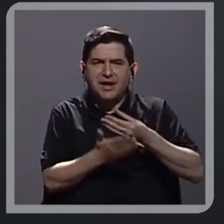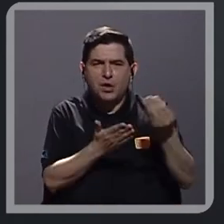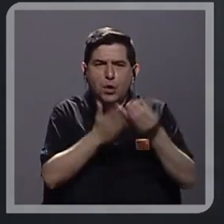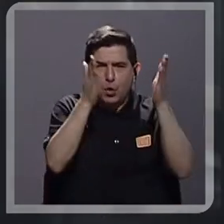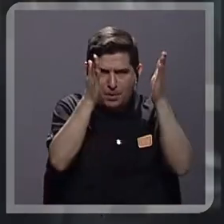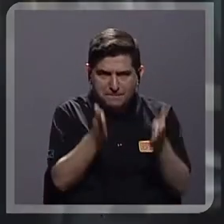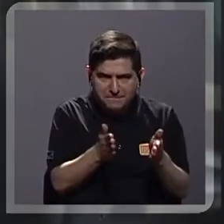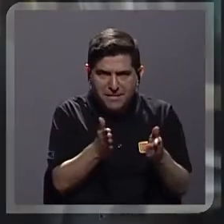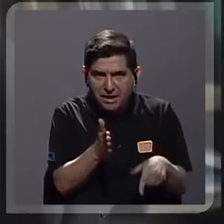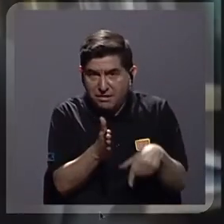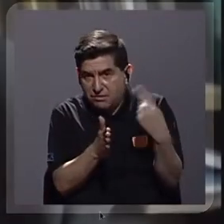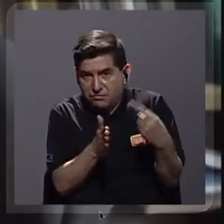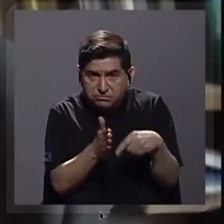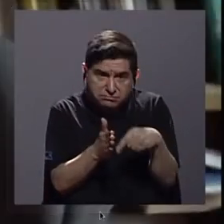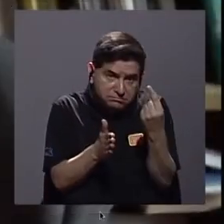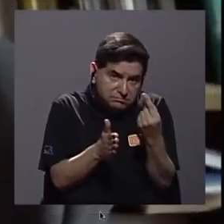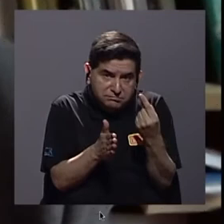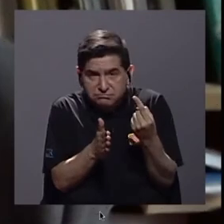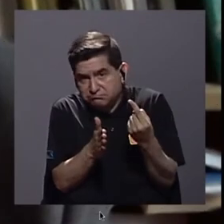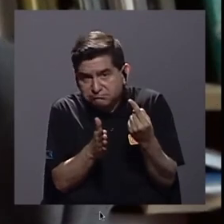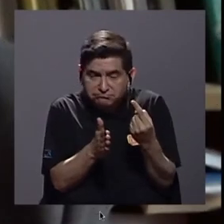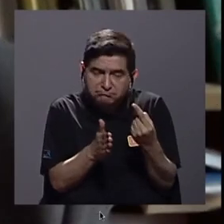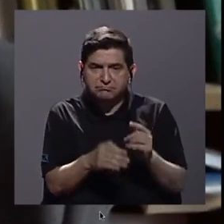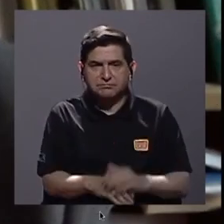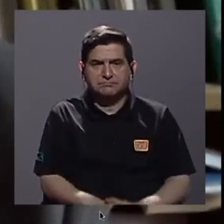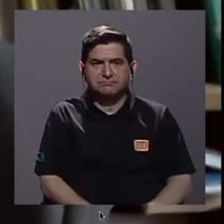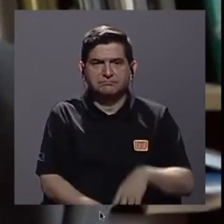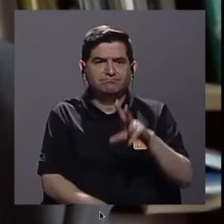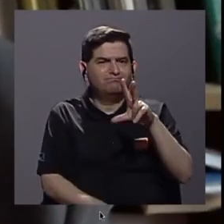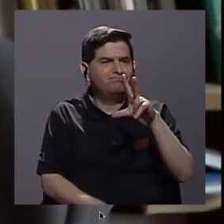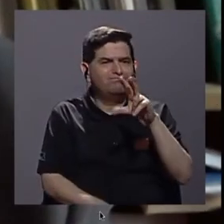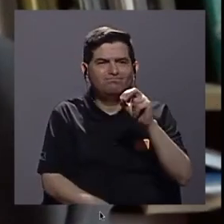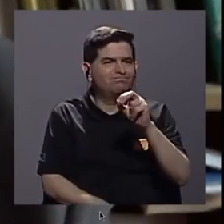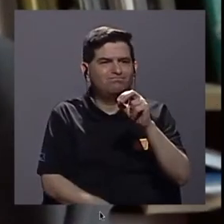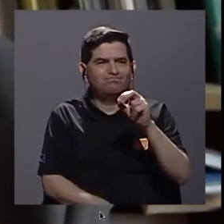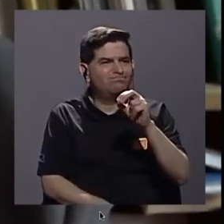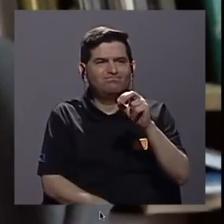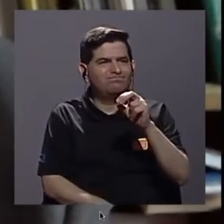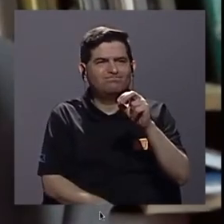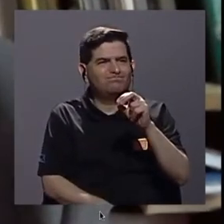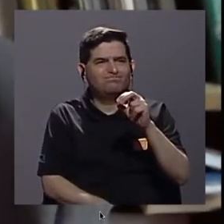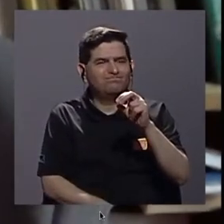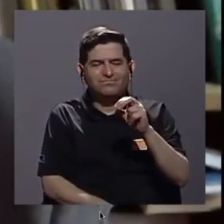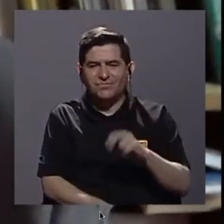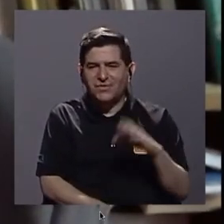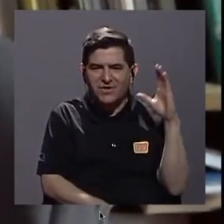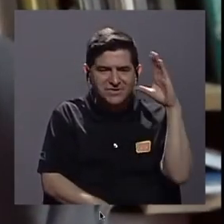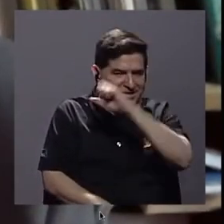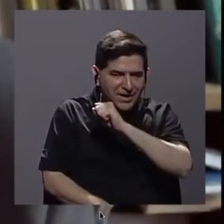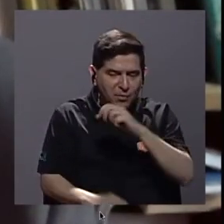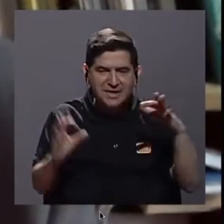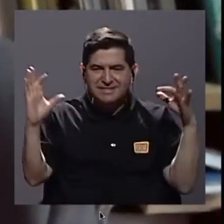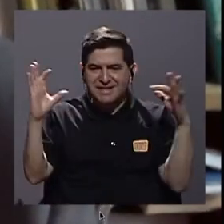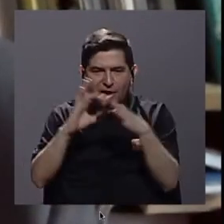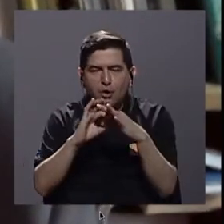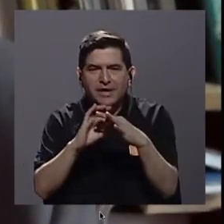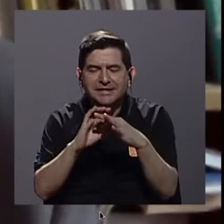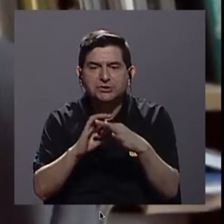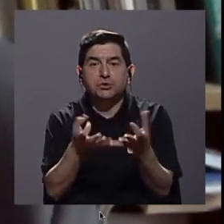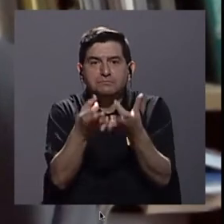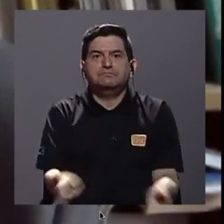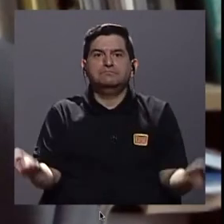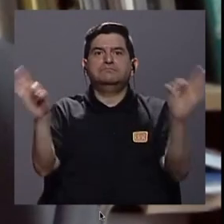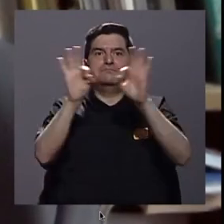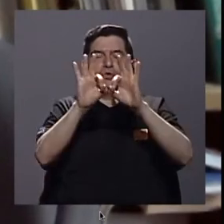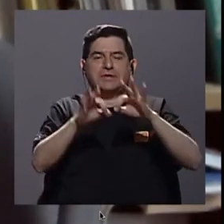muchas veces, digamos, no ven esa conexión vital entre la